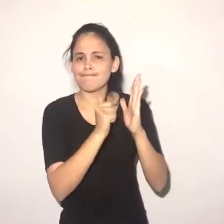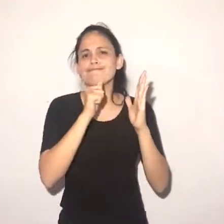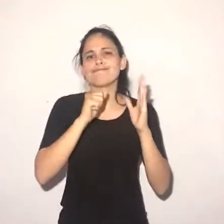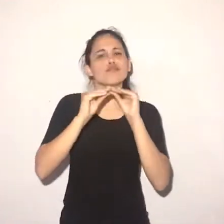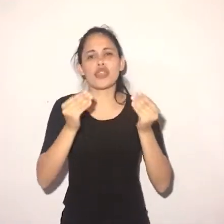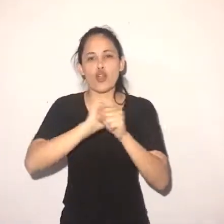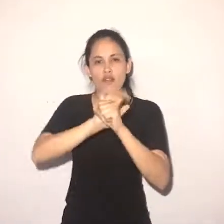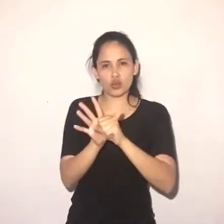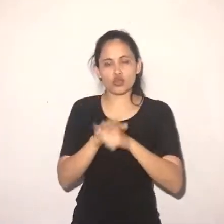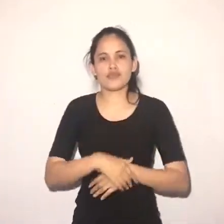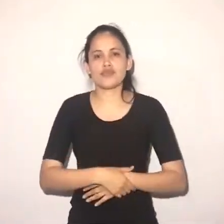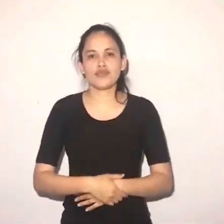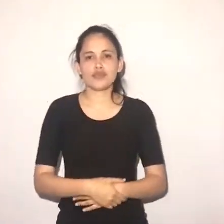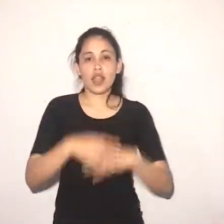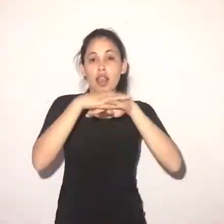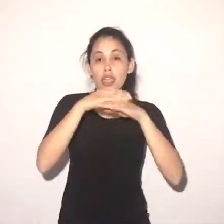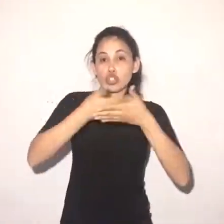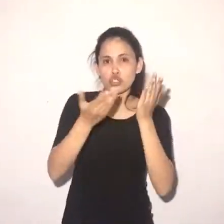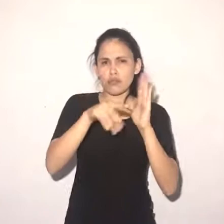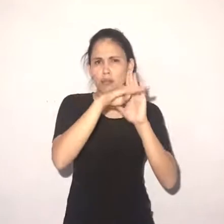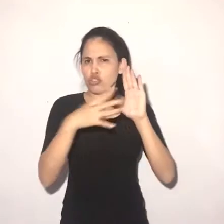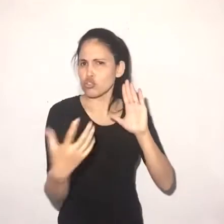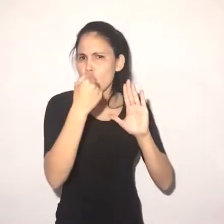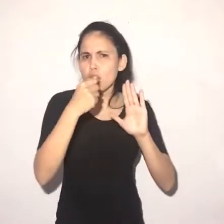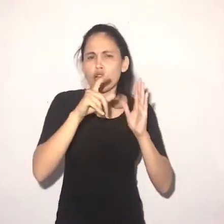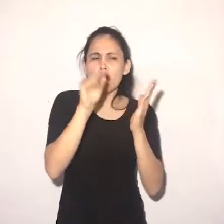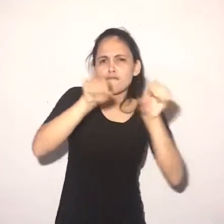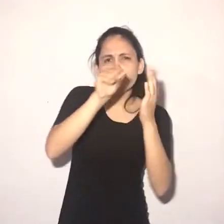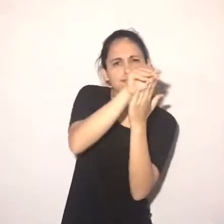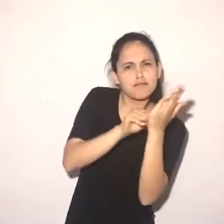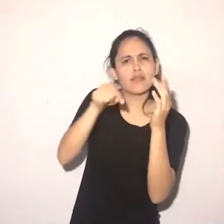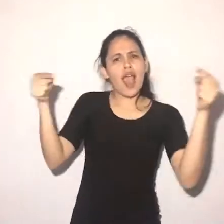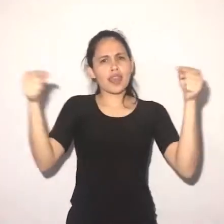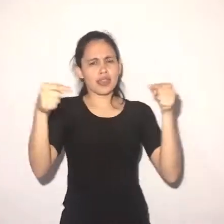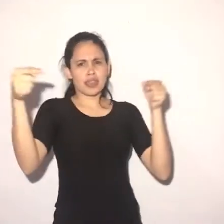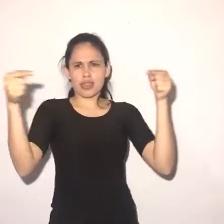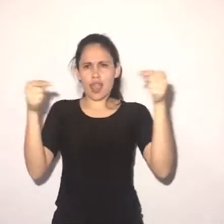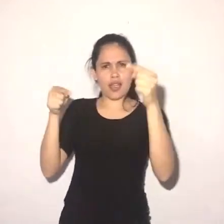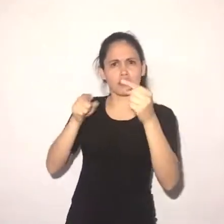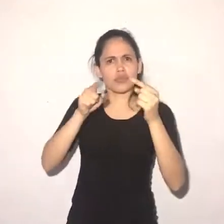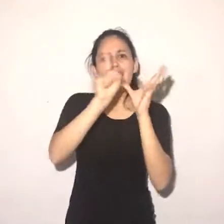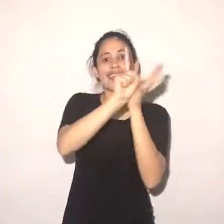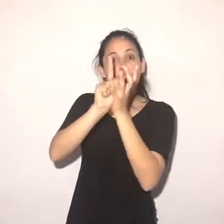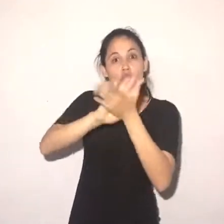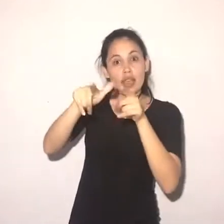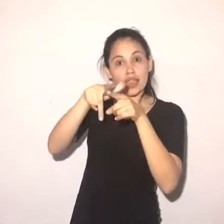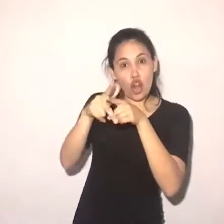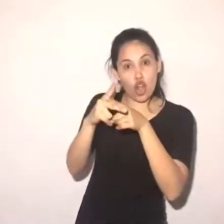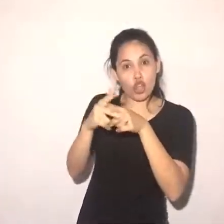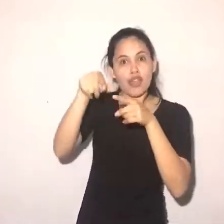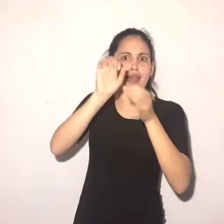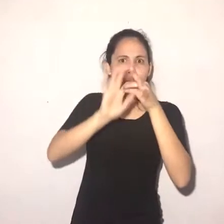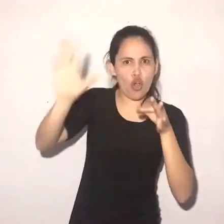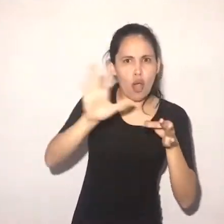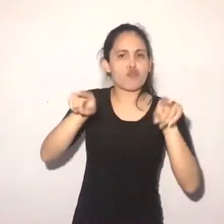del 4G. No se ha demostrado que sea inocuo para la salud humana. Aún así, ya se está pensando en la instalación del 5G.